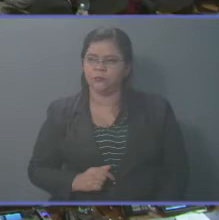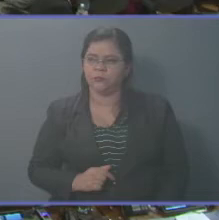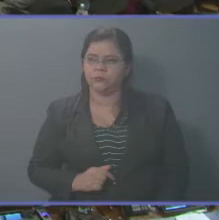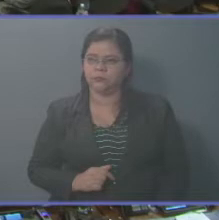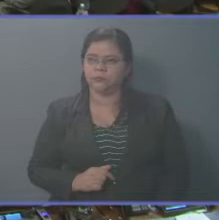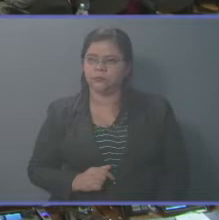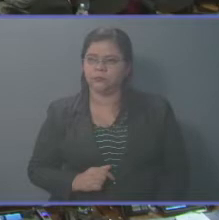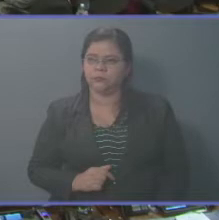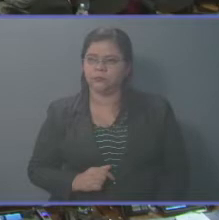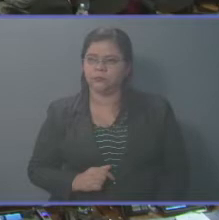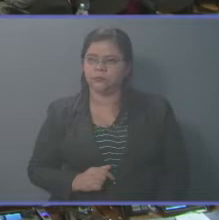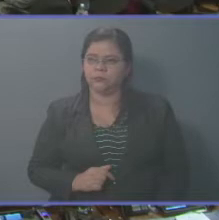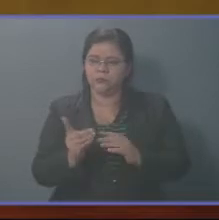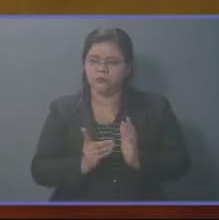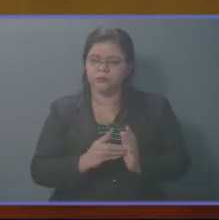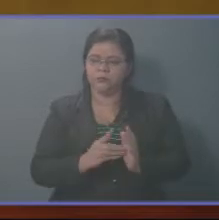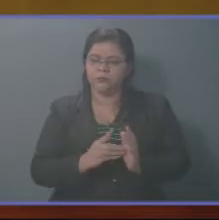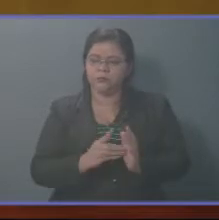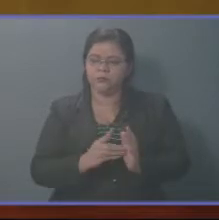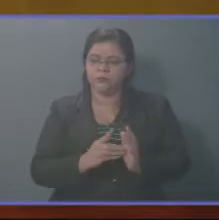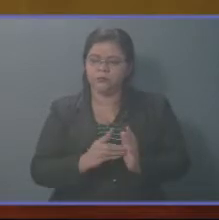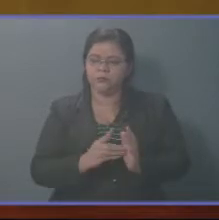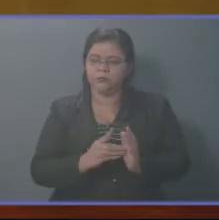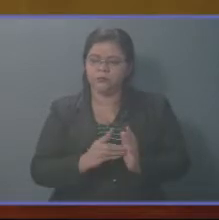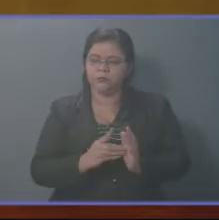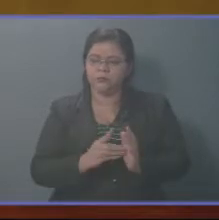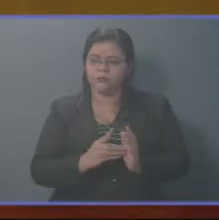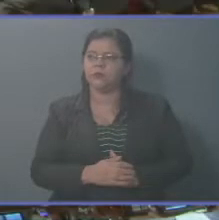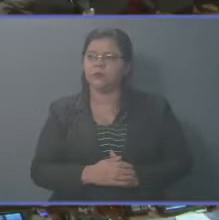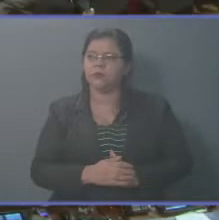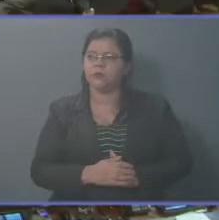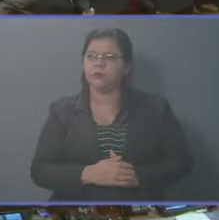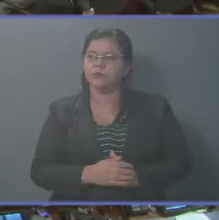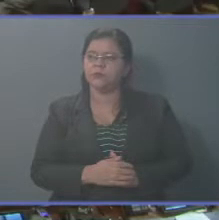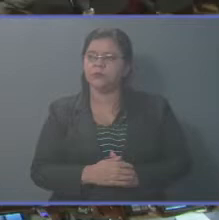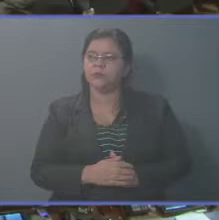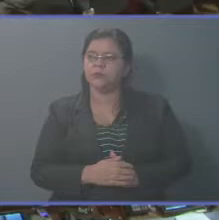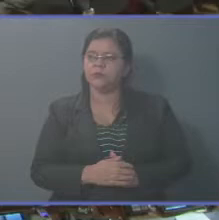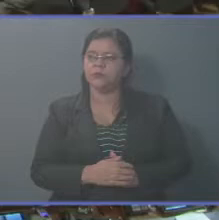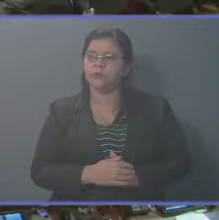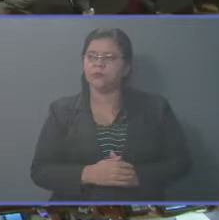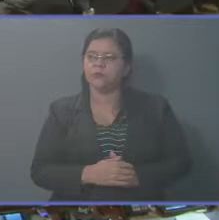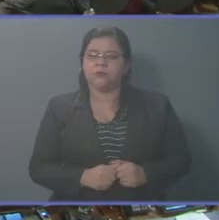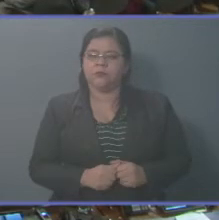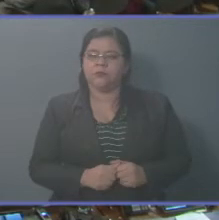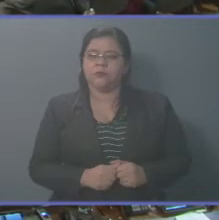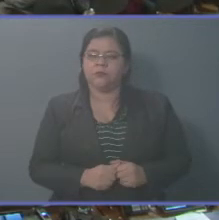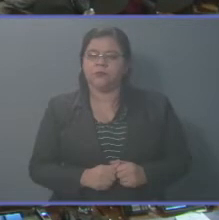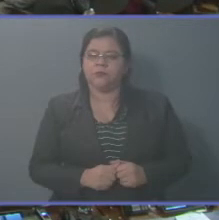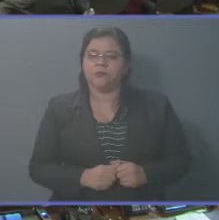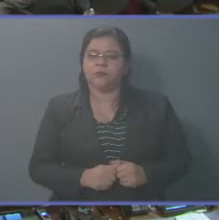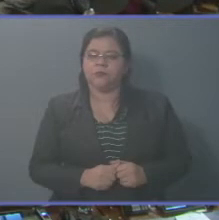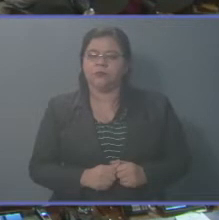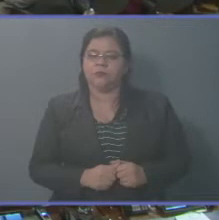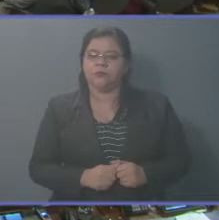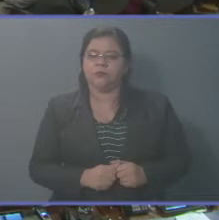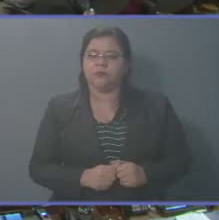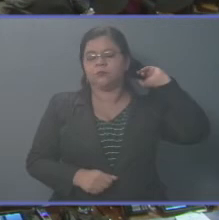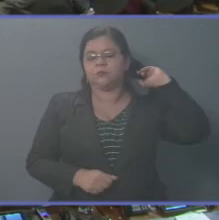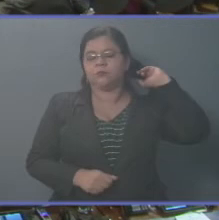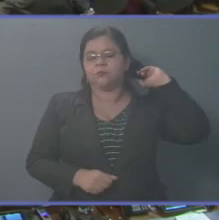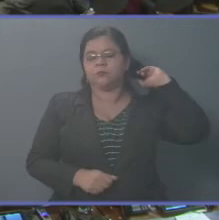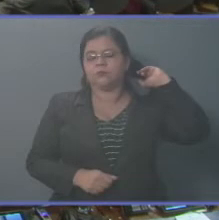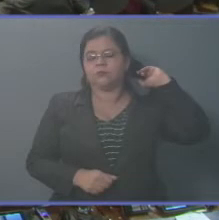Diputado Raúl Beltrán, tiene la palabra. Gracias, señora Presidente. Ya hay un